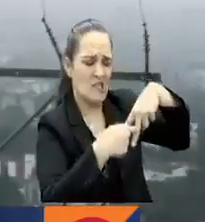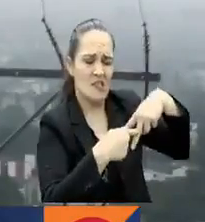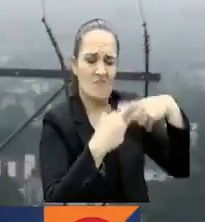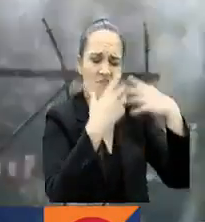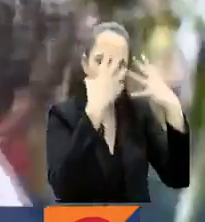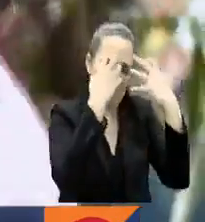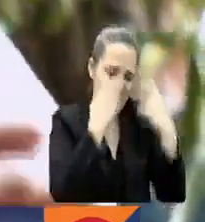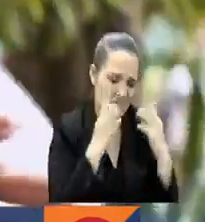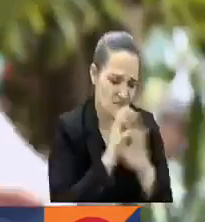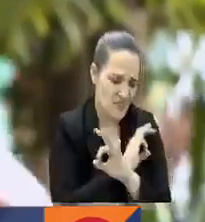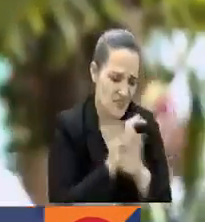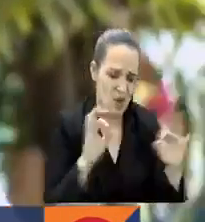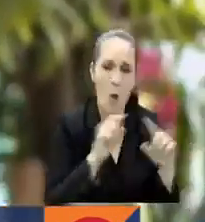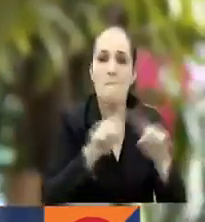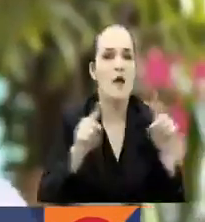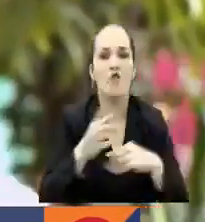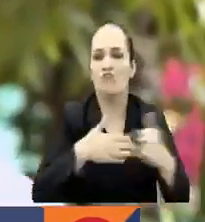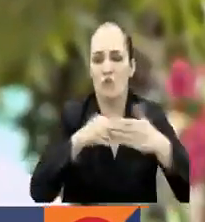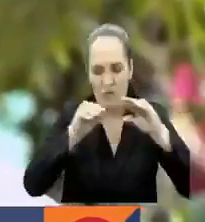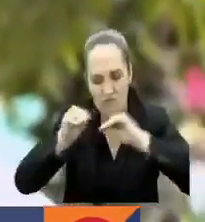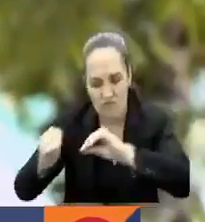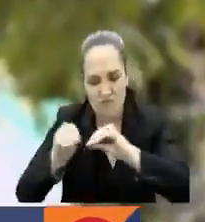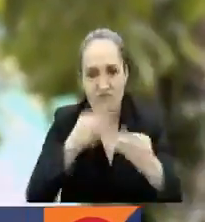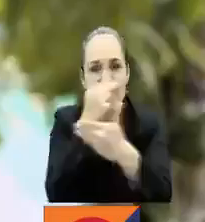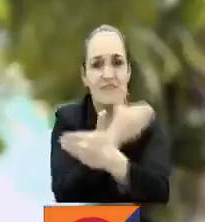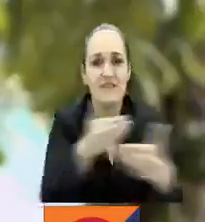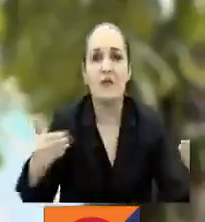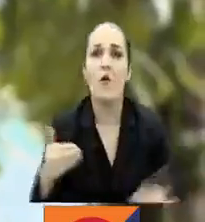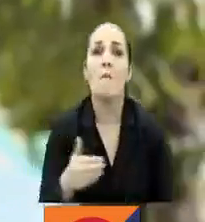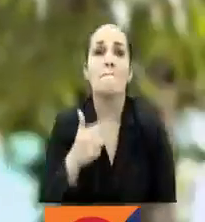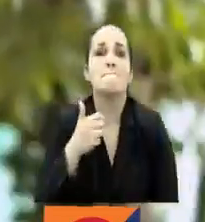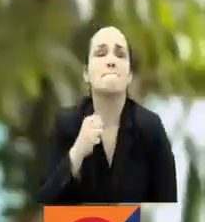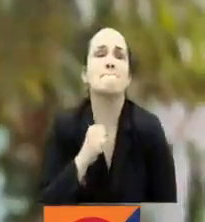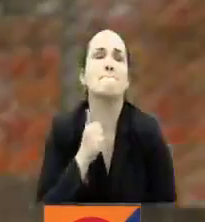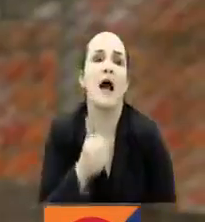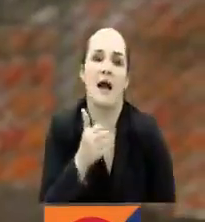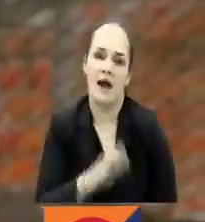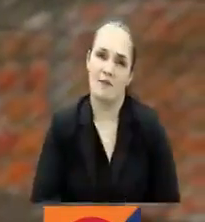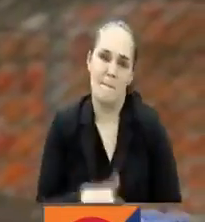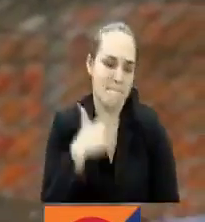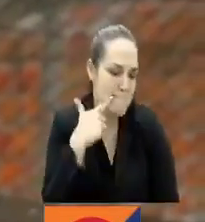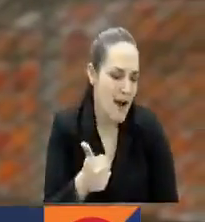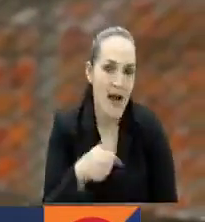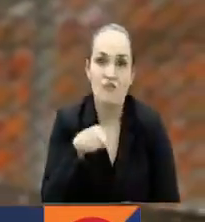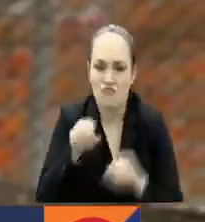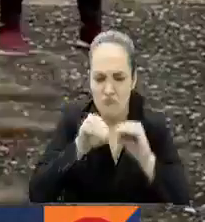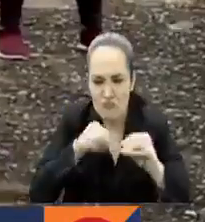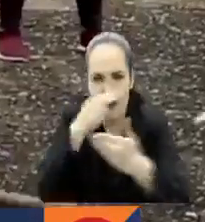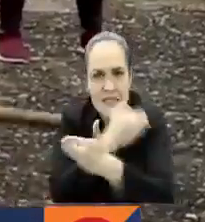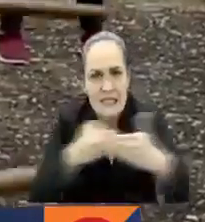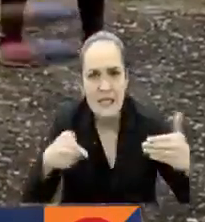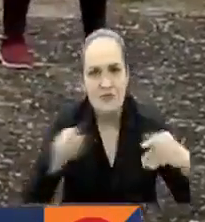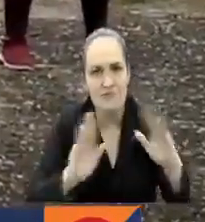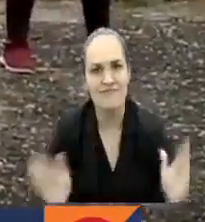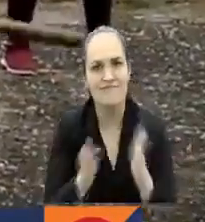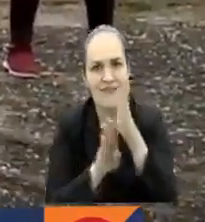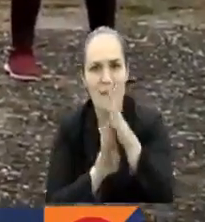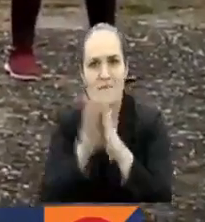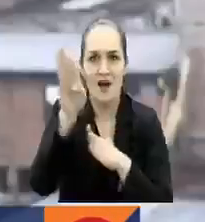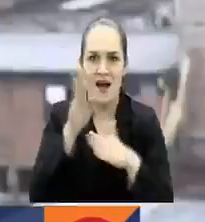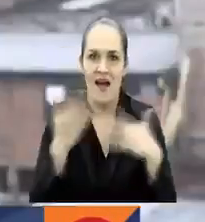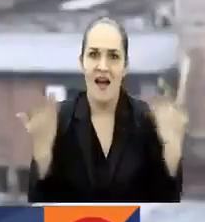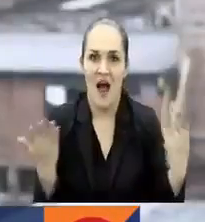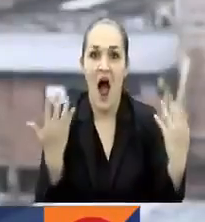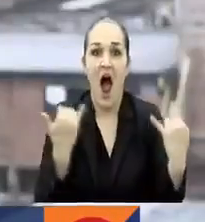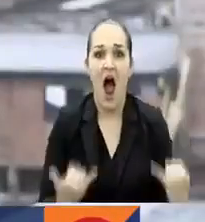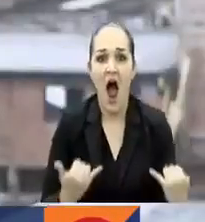Sin embargo, los reflejó en los niños de su barrio. Es bacanísimo sacar a la gente adelante con el deporte. De que ya las historias de